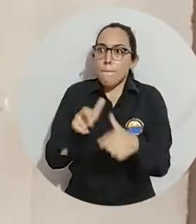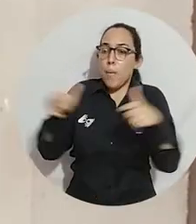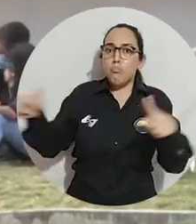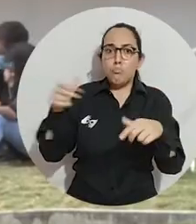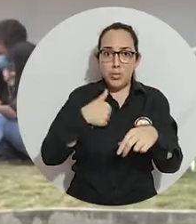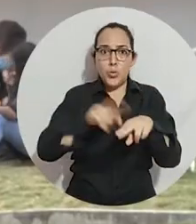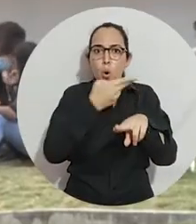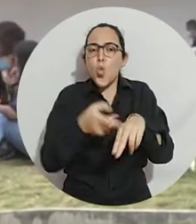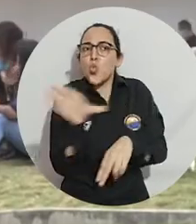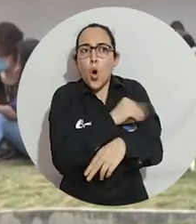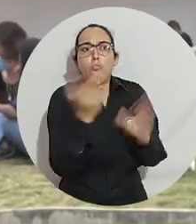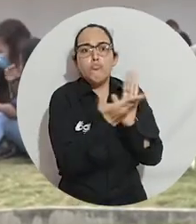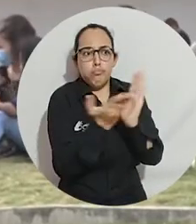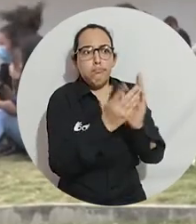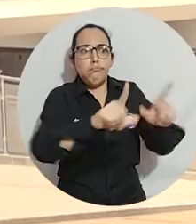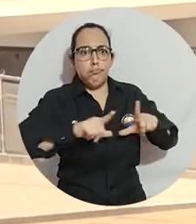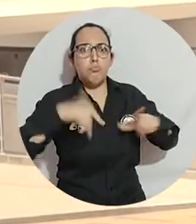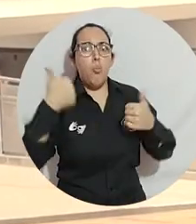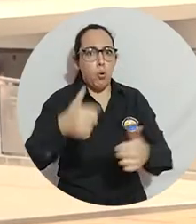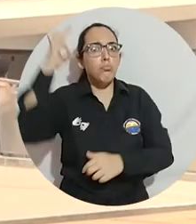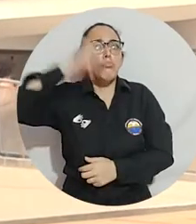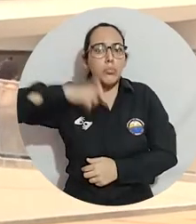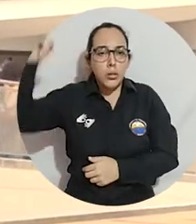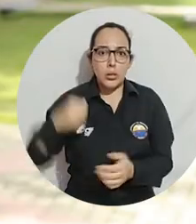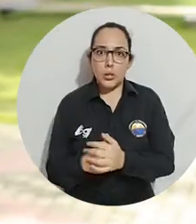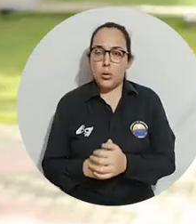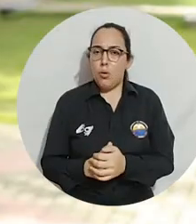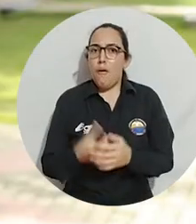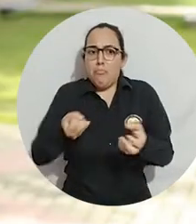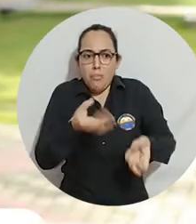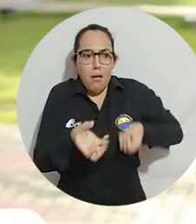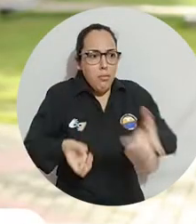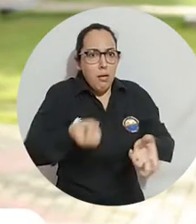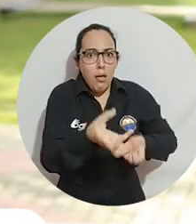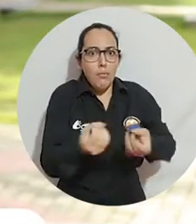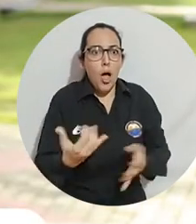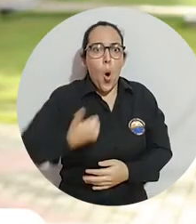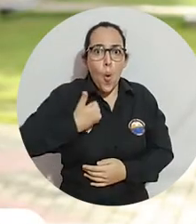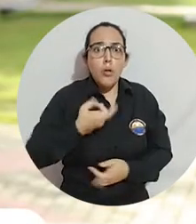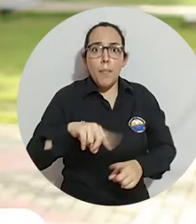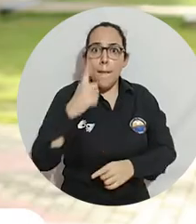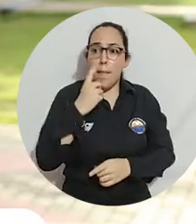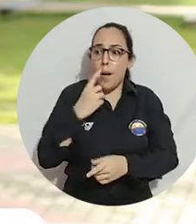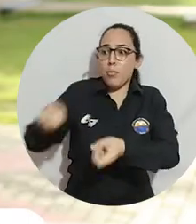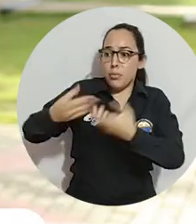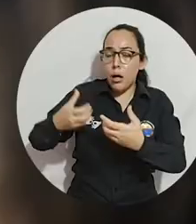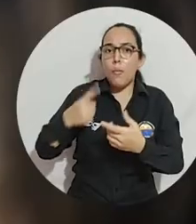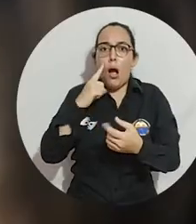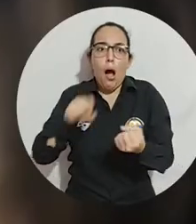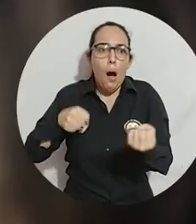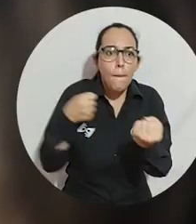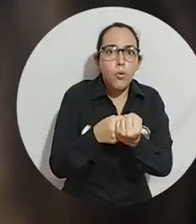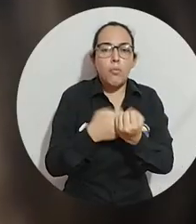creciendo y mis sobrinos todos han estudiado aquí. Son muy buenos profesionales. Tiene tantos y tantos beneficios para los jóvenes, para uno como padre,